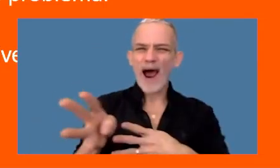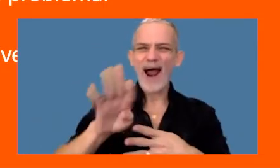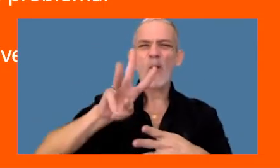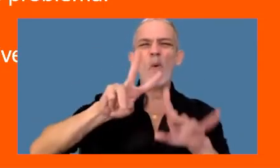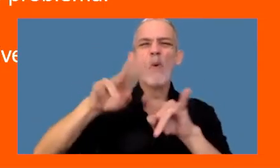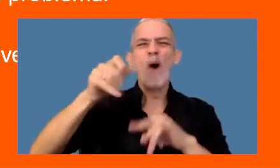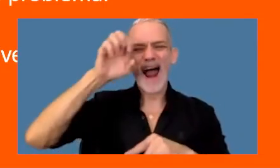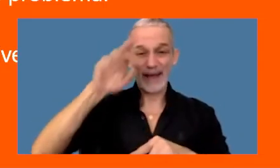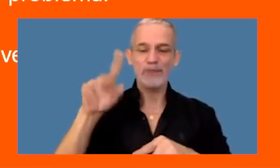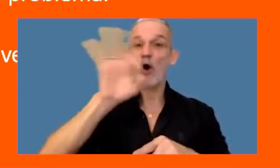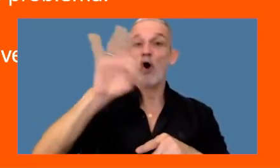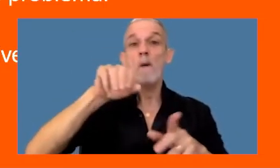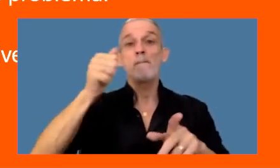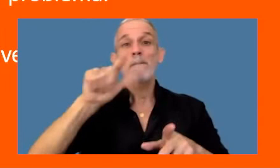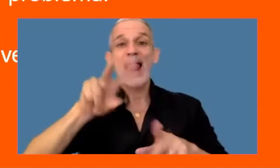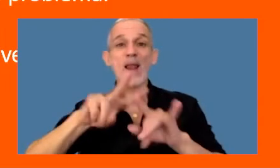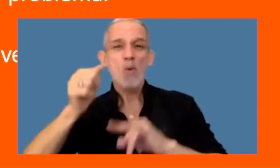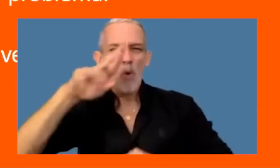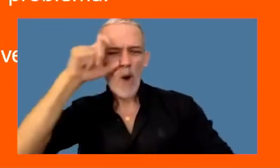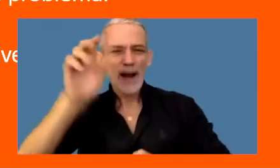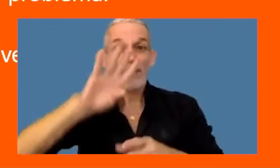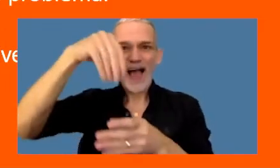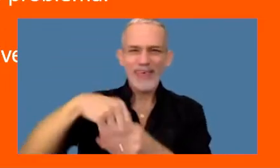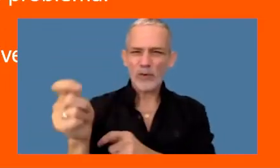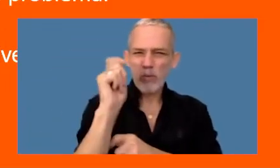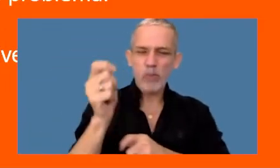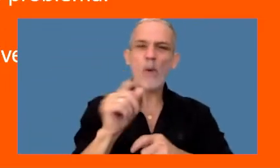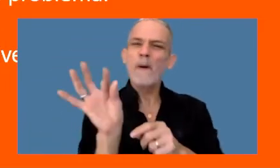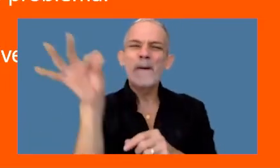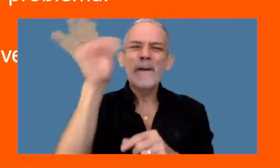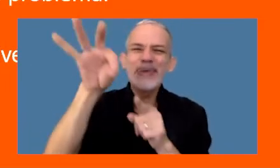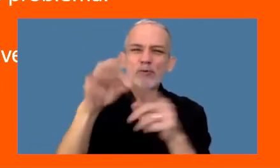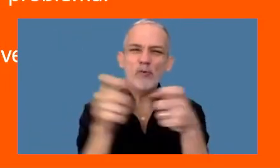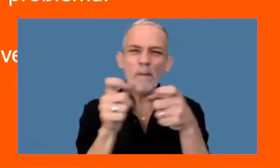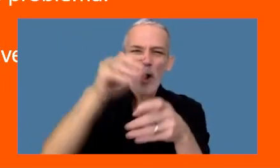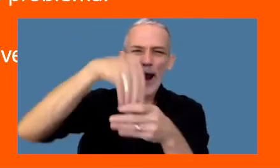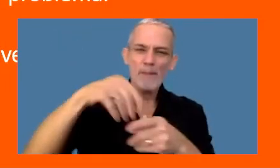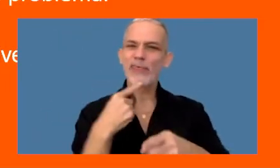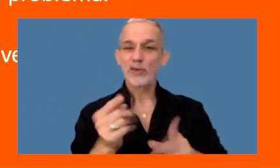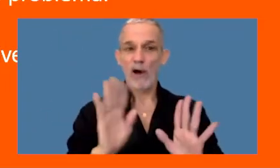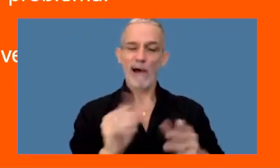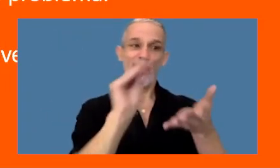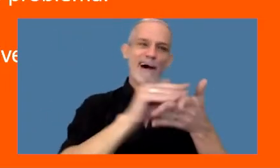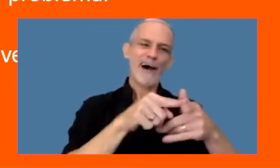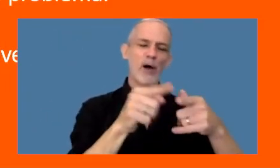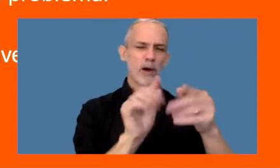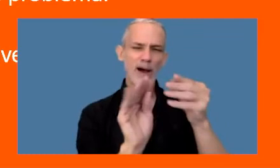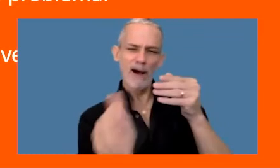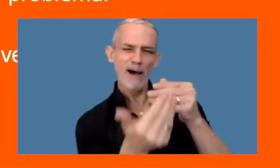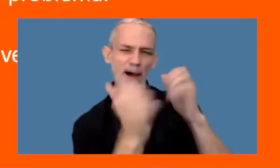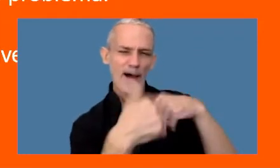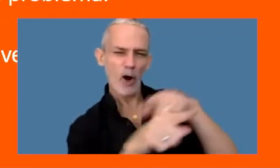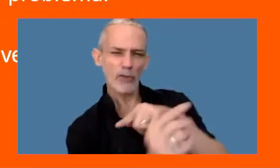detenidamente o el malware que es transportado por phishing malware es un virus un programa que dice hacer una cosa pero además hace otra